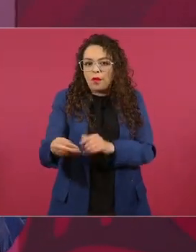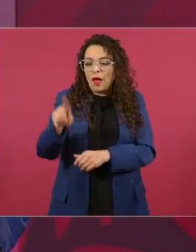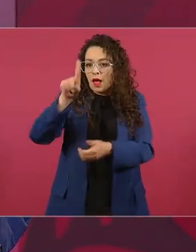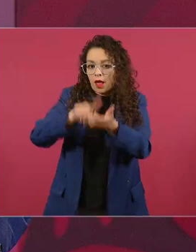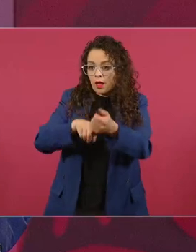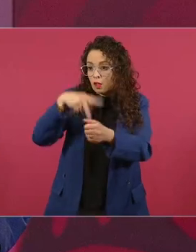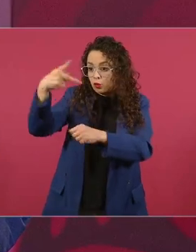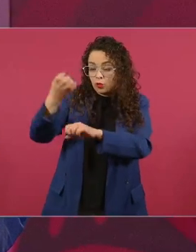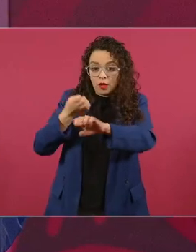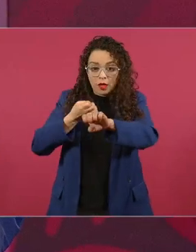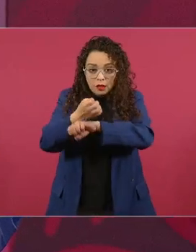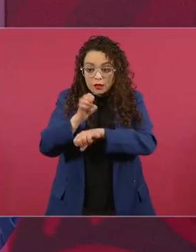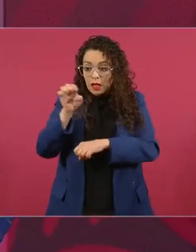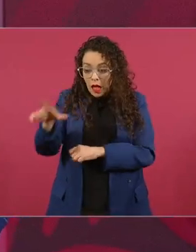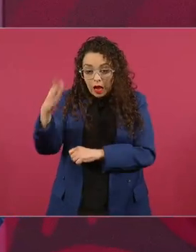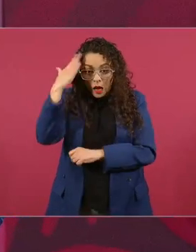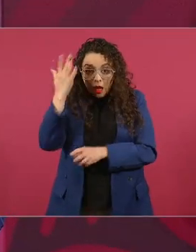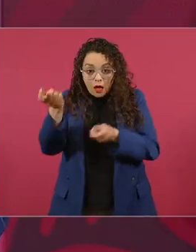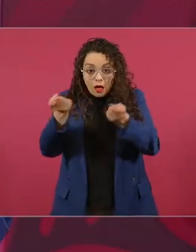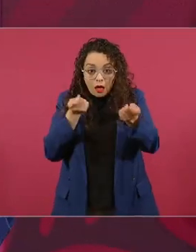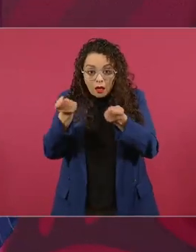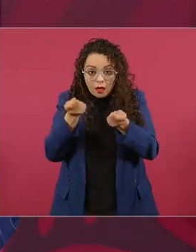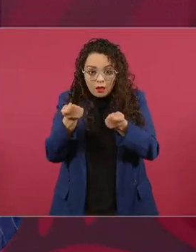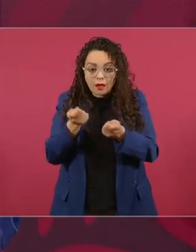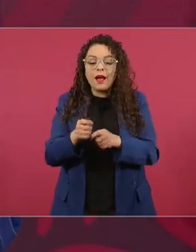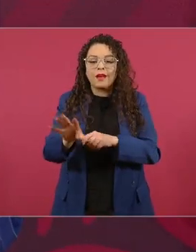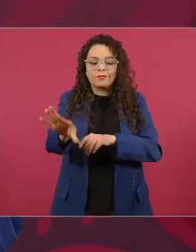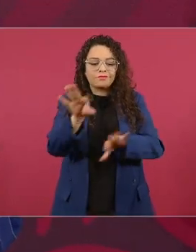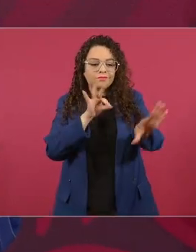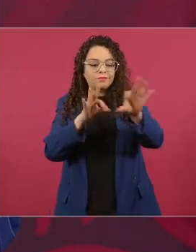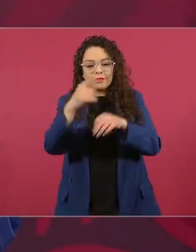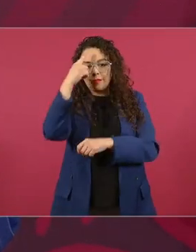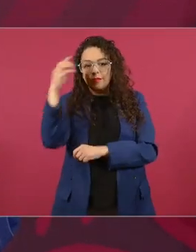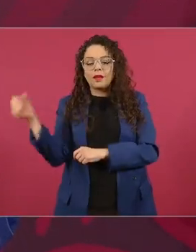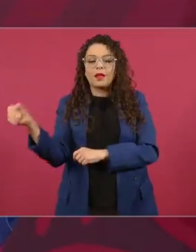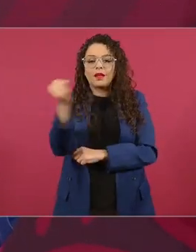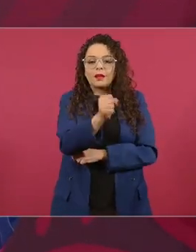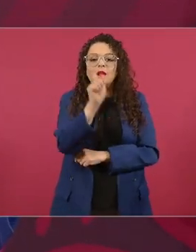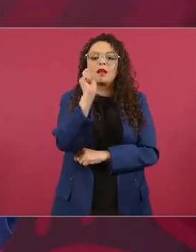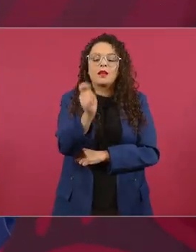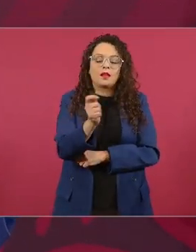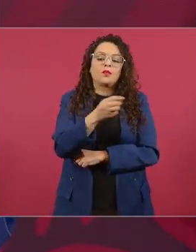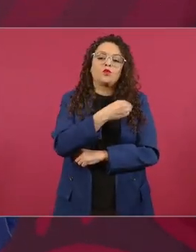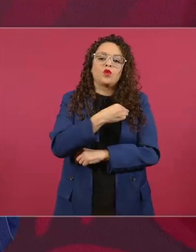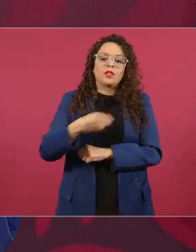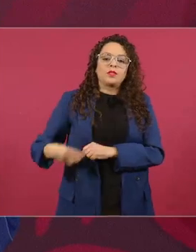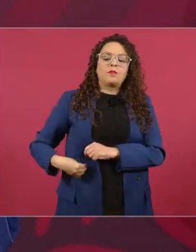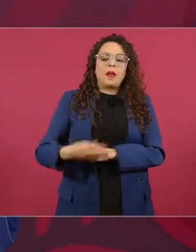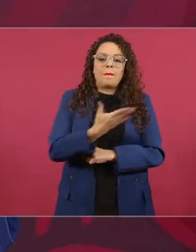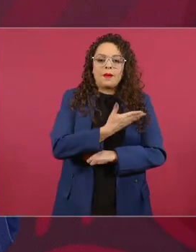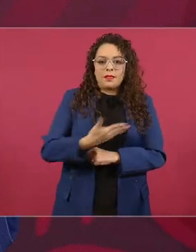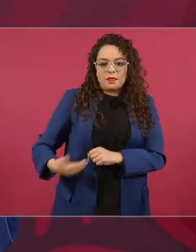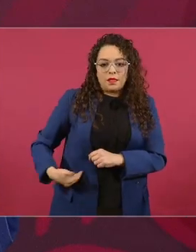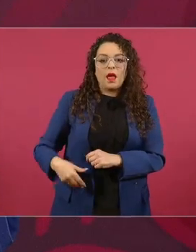designan a los presidentes municipales a los diputados locales